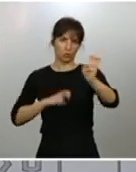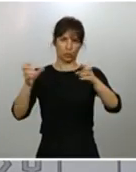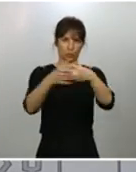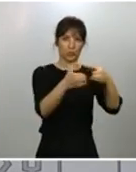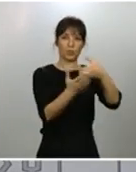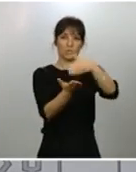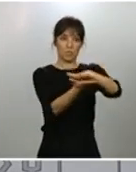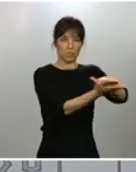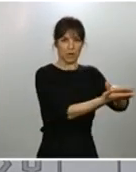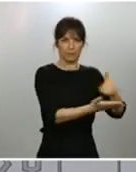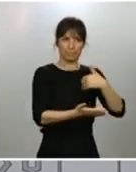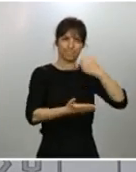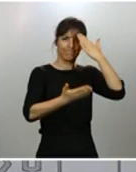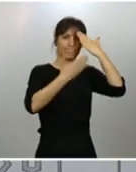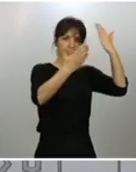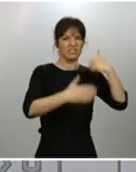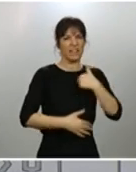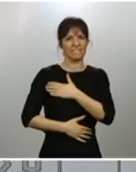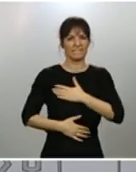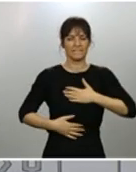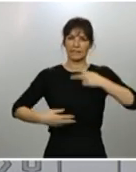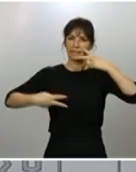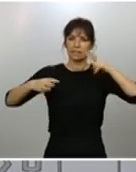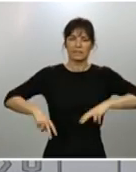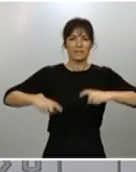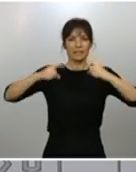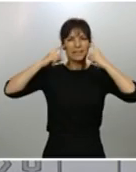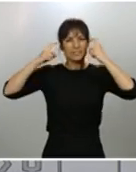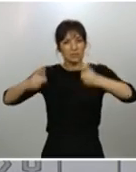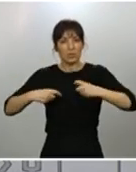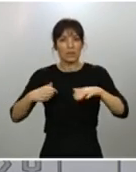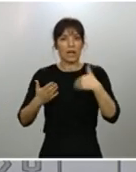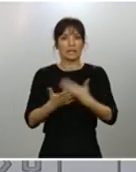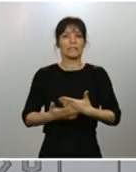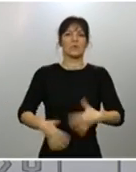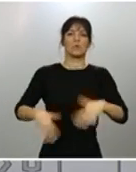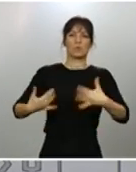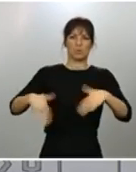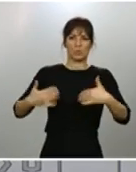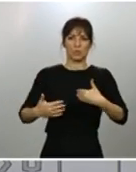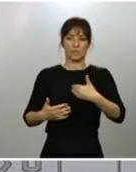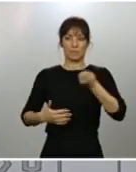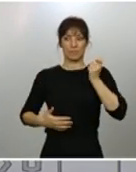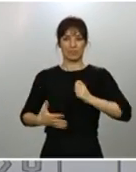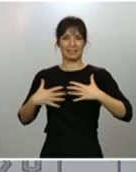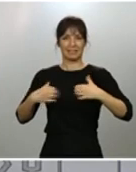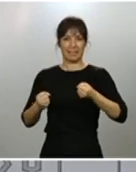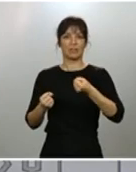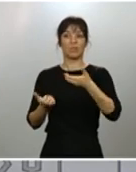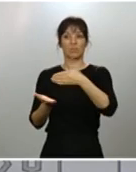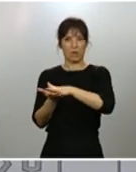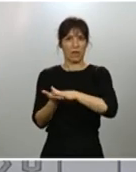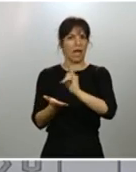reconocer el esfuerzo y el costo que ha tenido para los profesionales sanitarios la gestión de esta enfermedad.